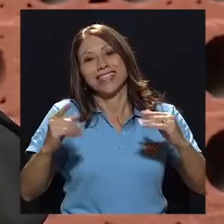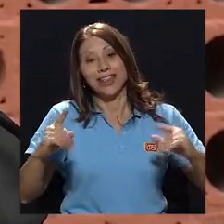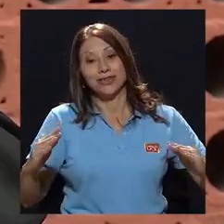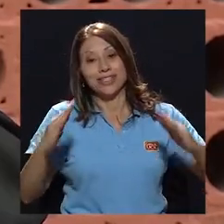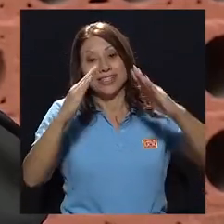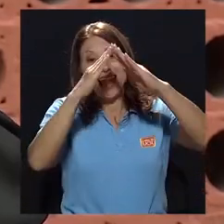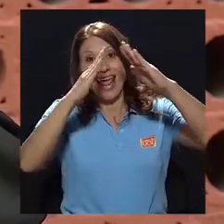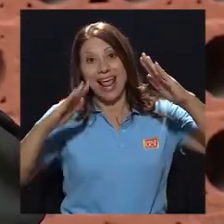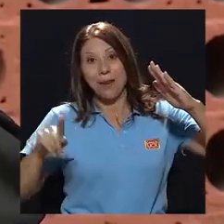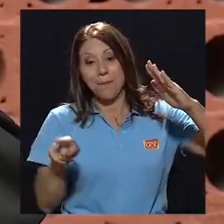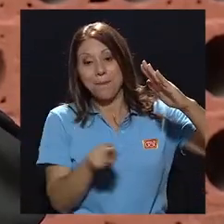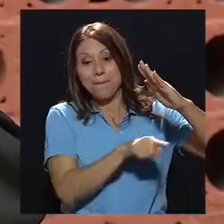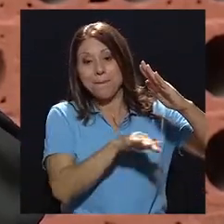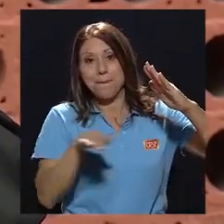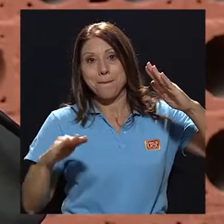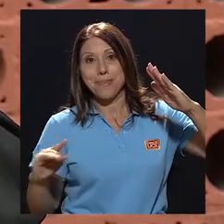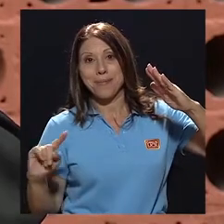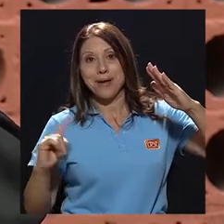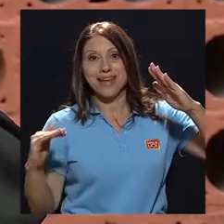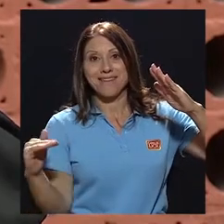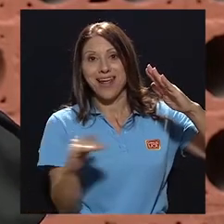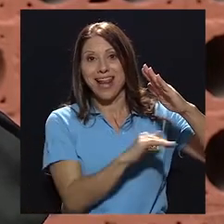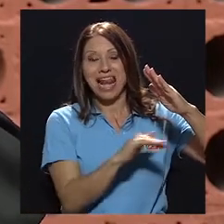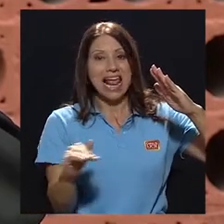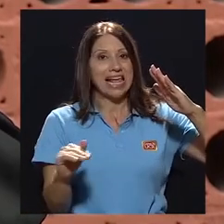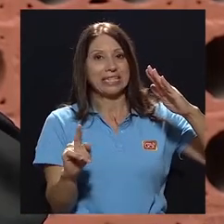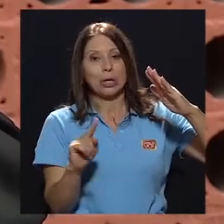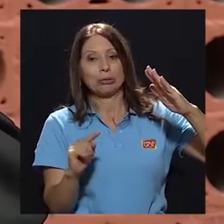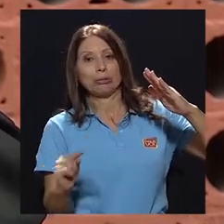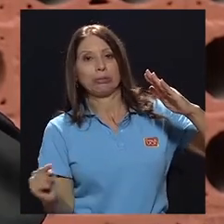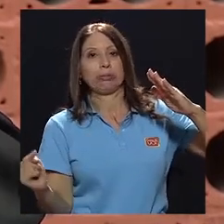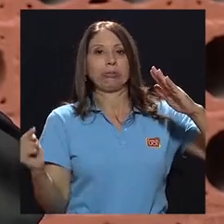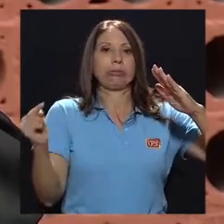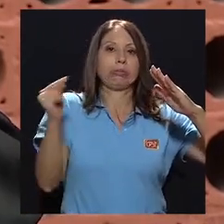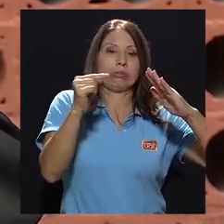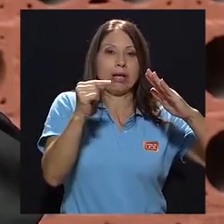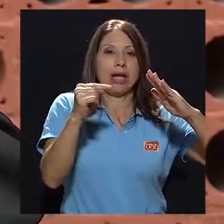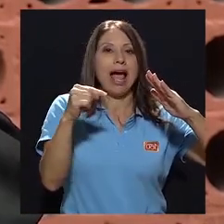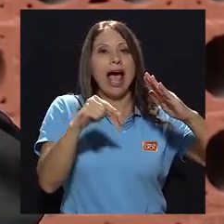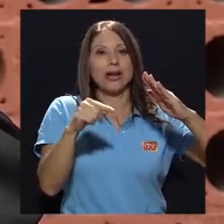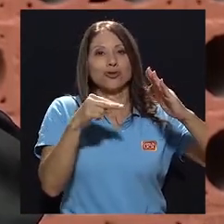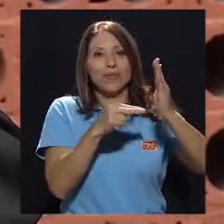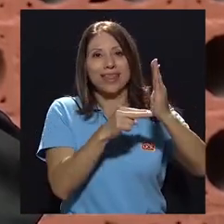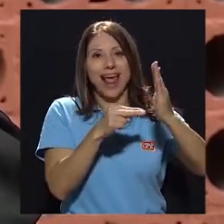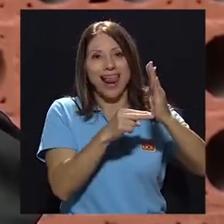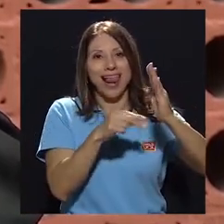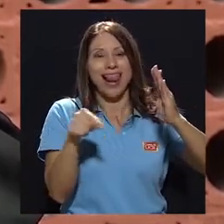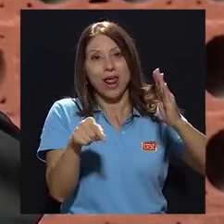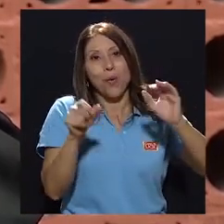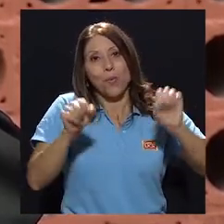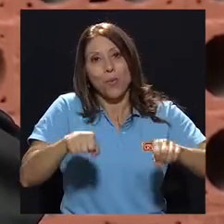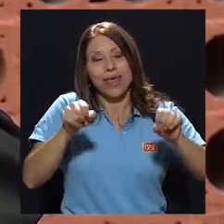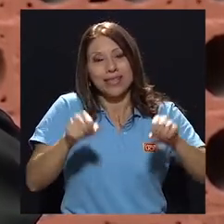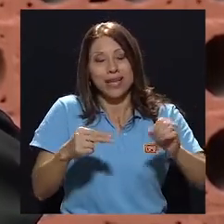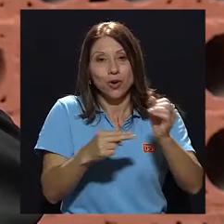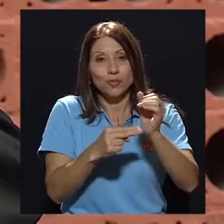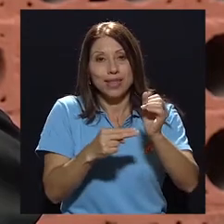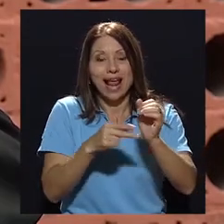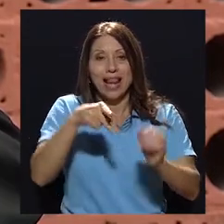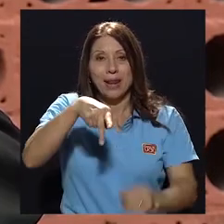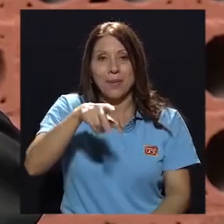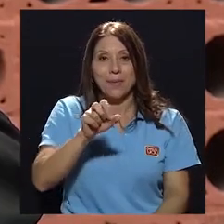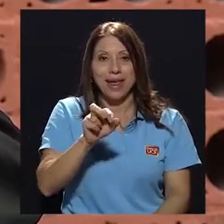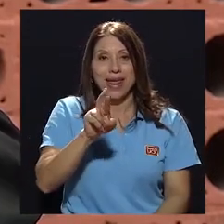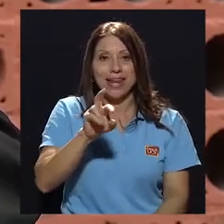digamos, el primer nivel de atención y va generalmente a los hospitales. Pueden ser los hospitales periféricos, ¿verdad?, que existen en muchos